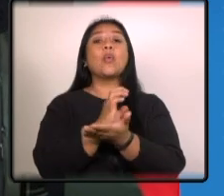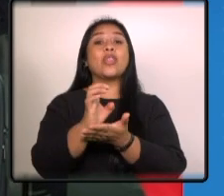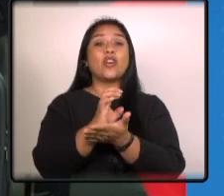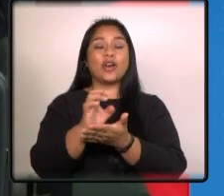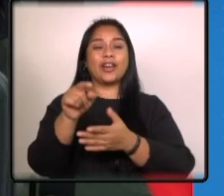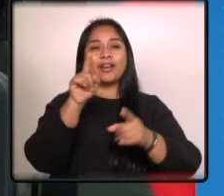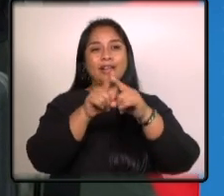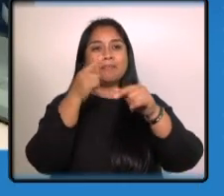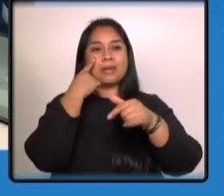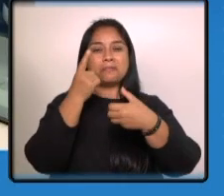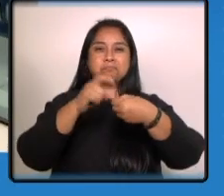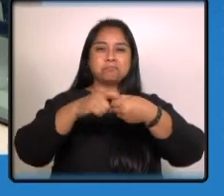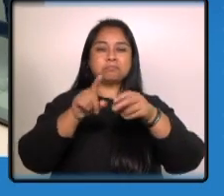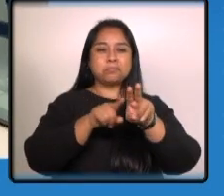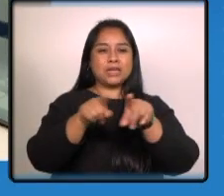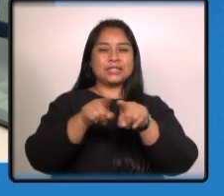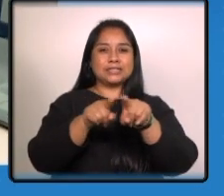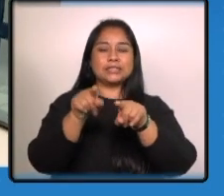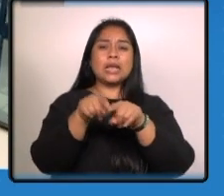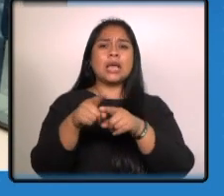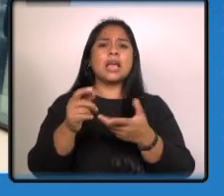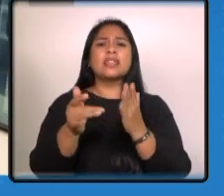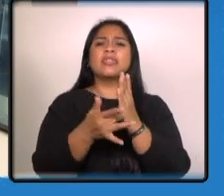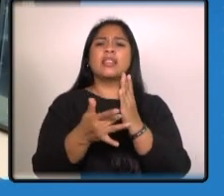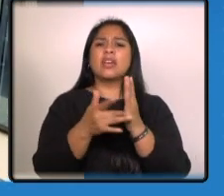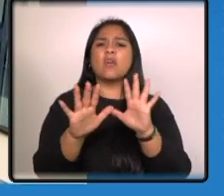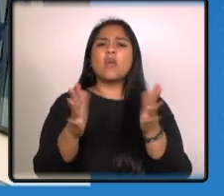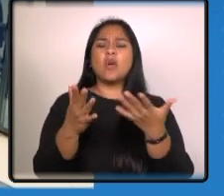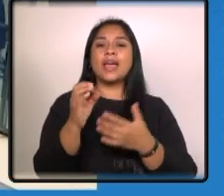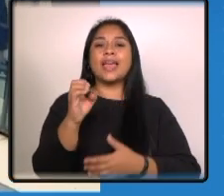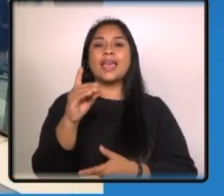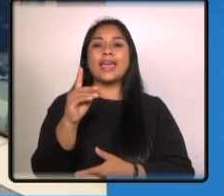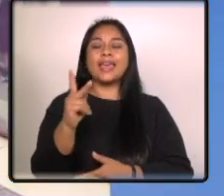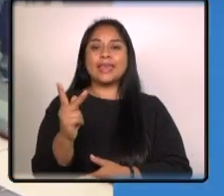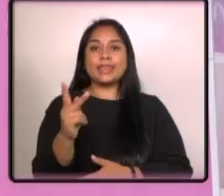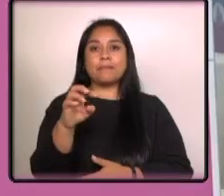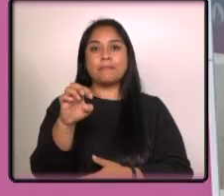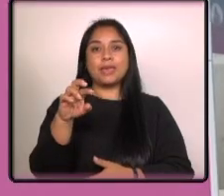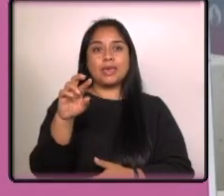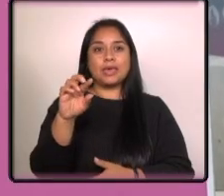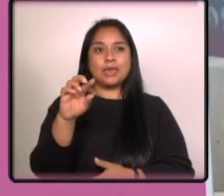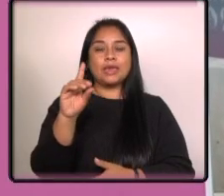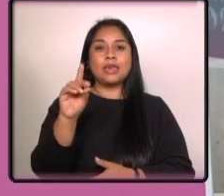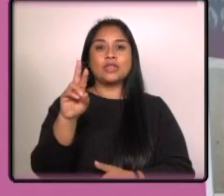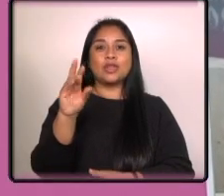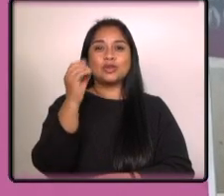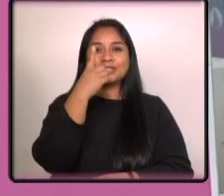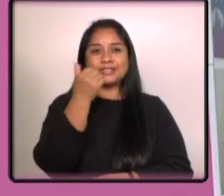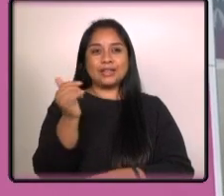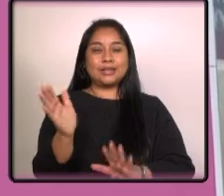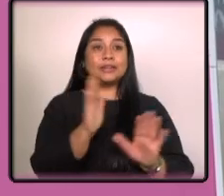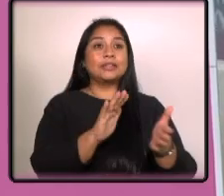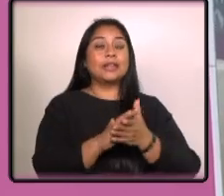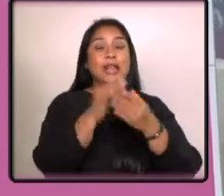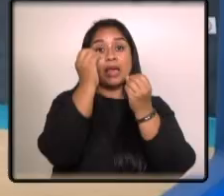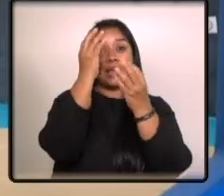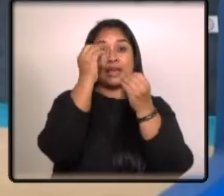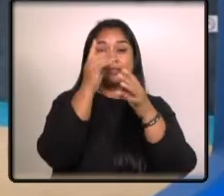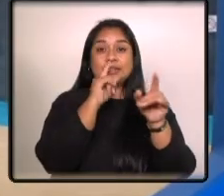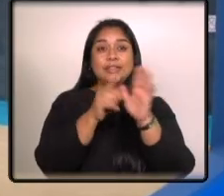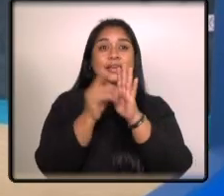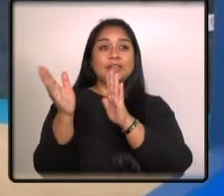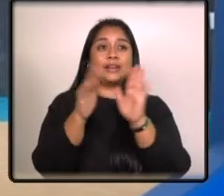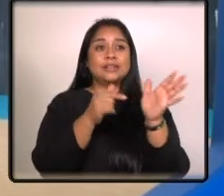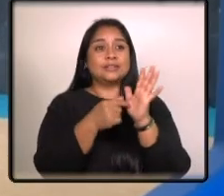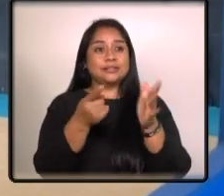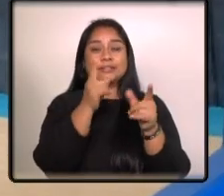compitieron bajo la dirección técnica del entrenador guatemalteco Edi Pedrosa información internacional las delegaciones de